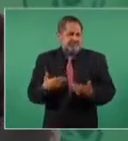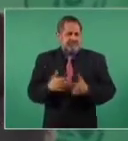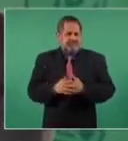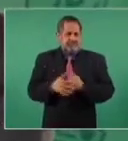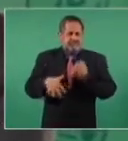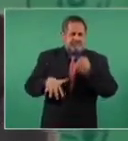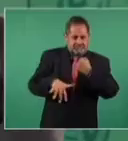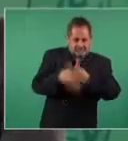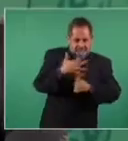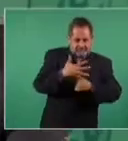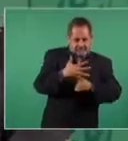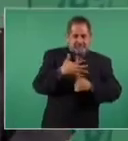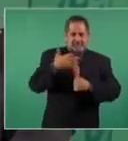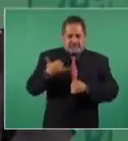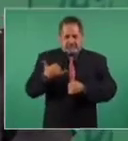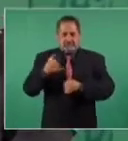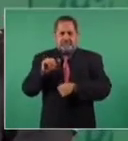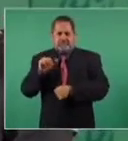15 y 16.